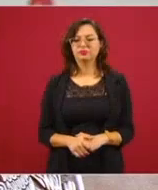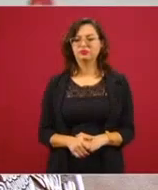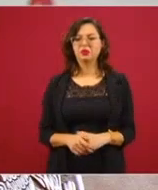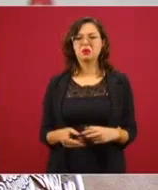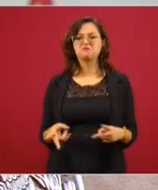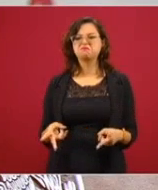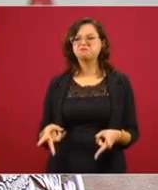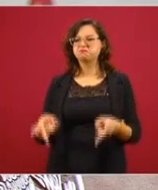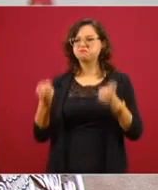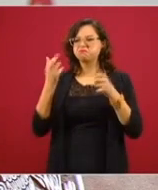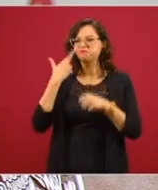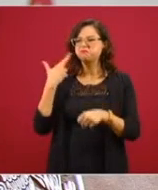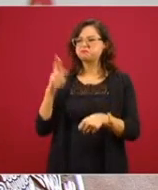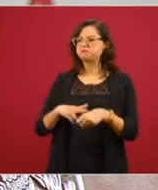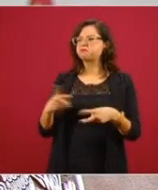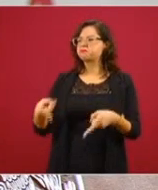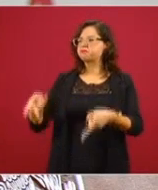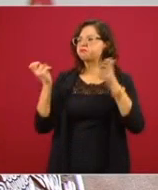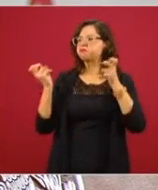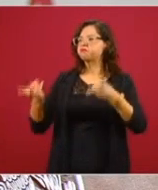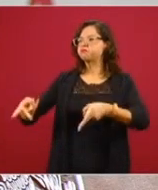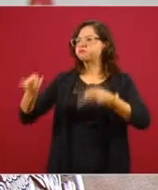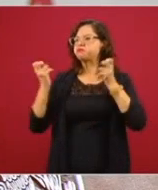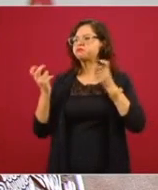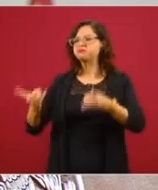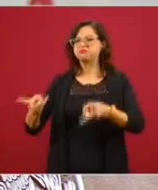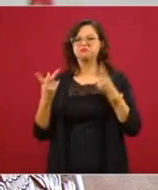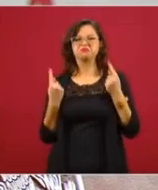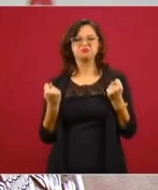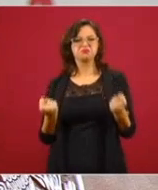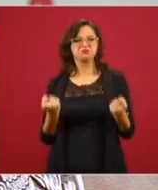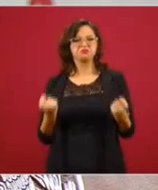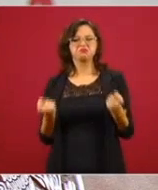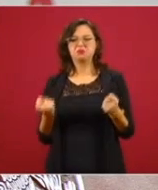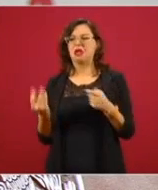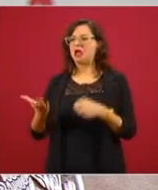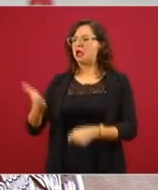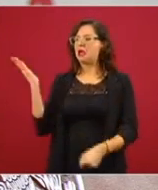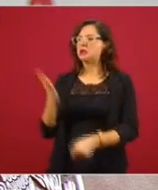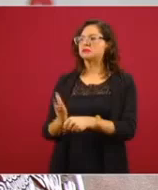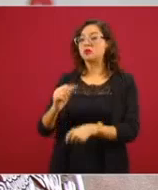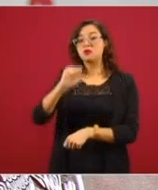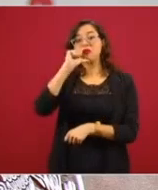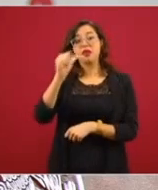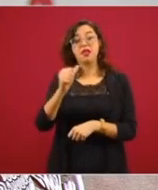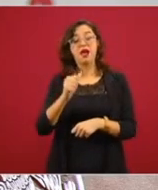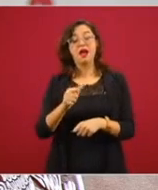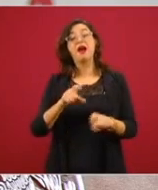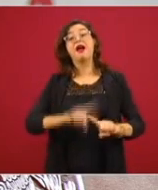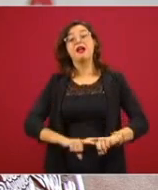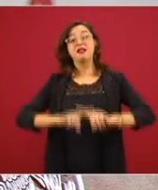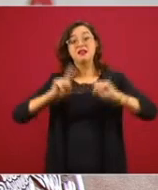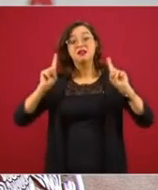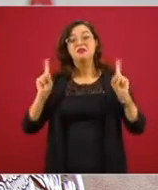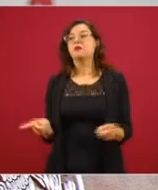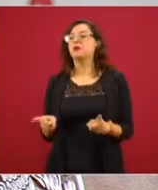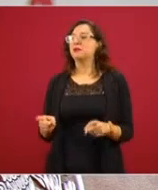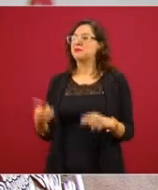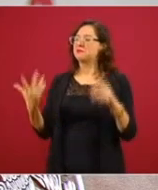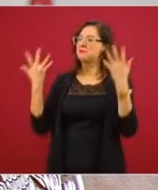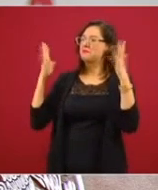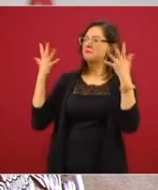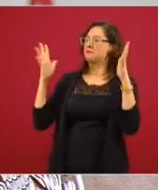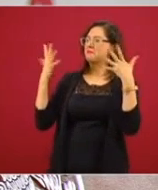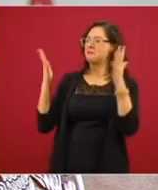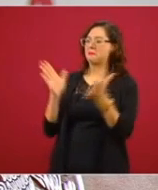recato y nadie era castigado, no sólo eso, se les aplaudía, se les